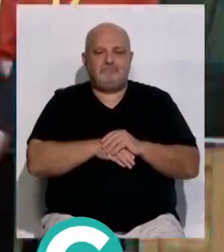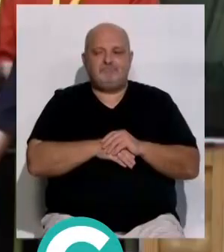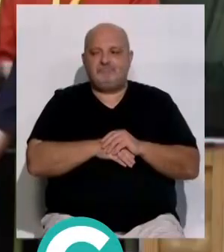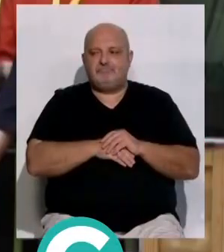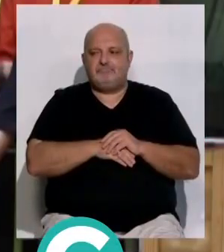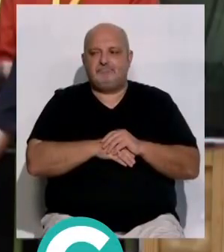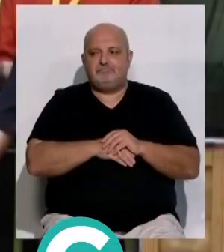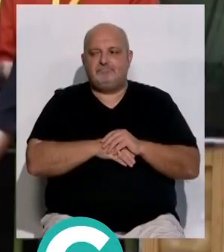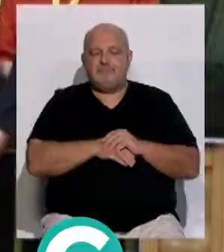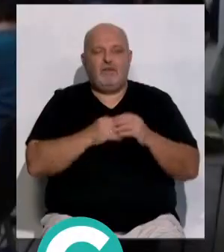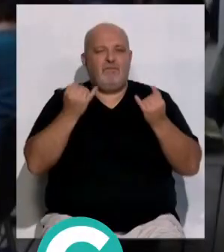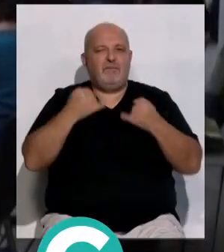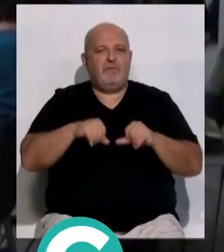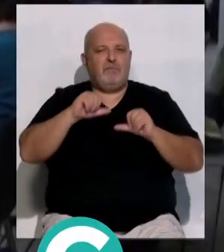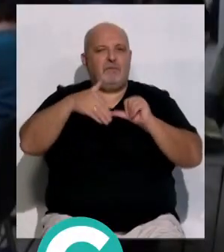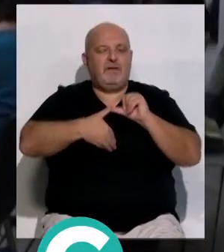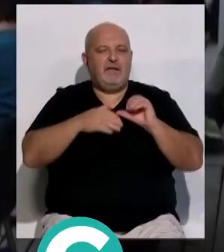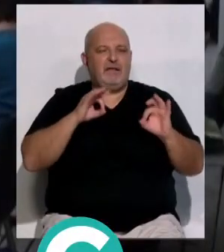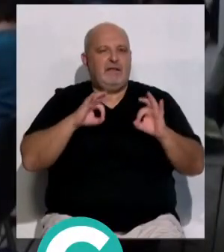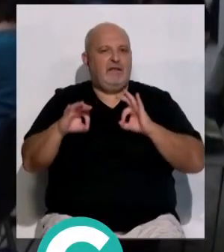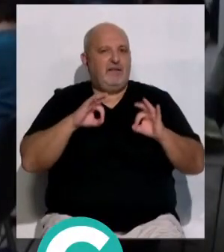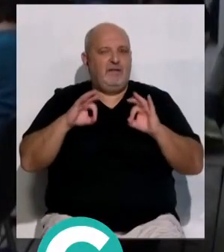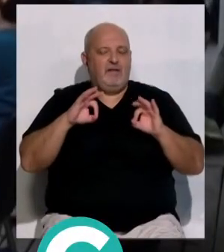el Festival Iberoamericano de